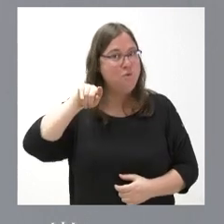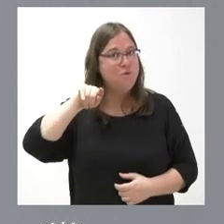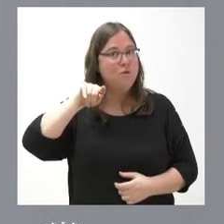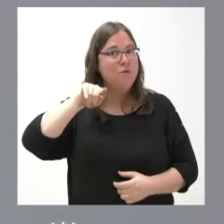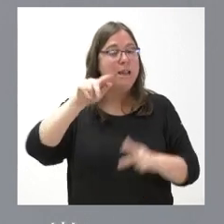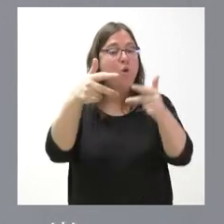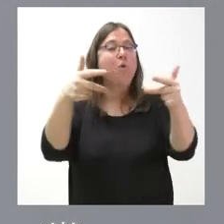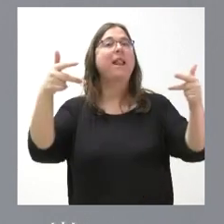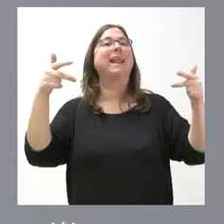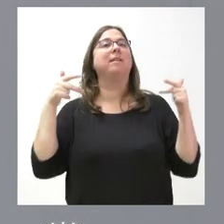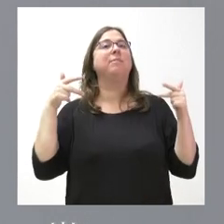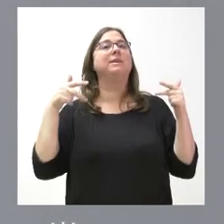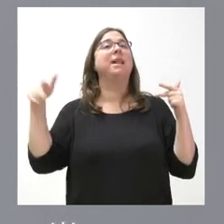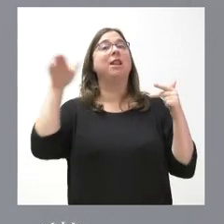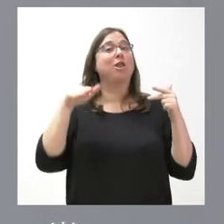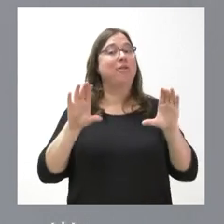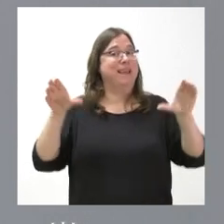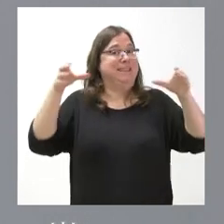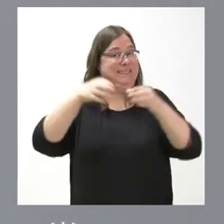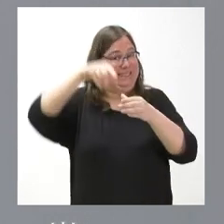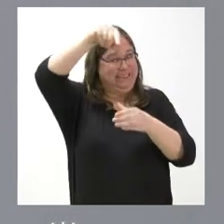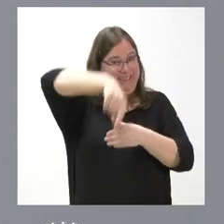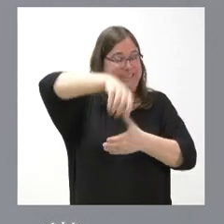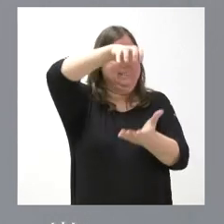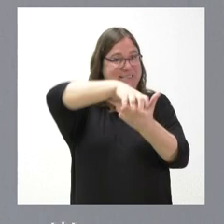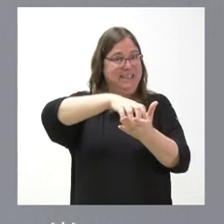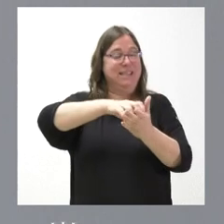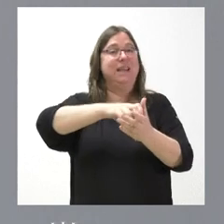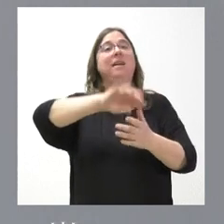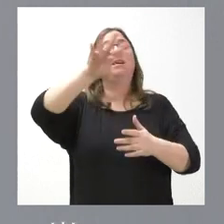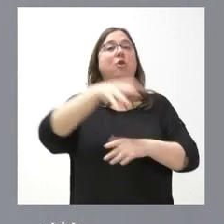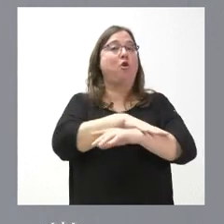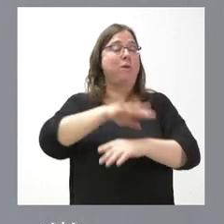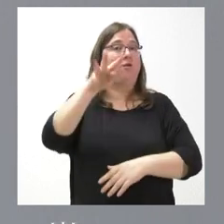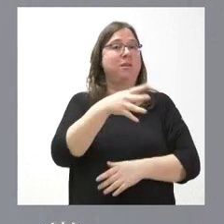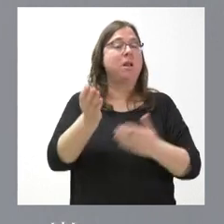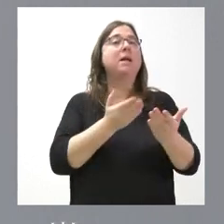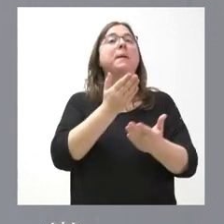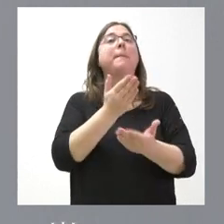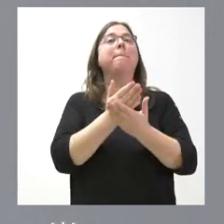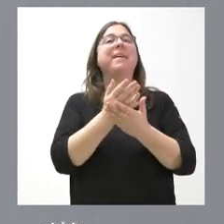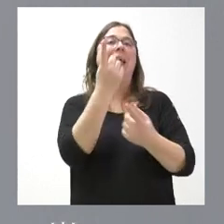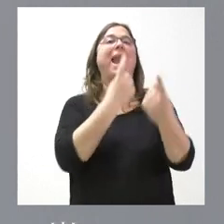una rueda de prensa en la sede de la Generalitat de Cataluña, planteando un referéndum en el que pide la